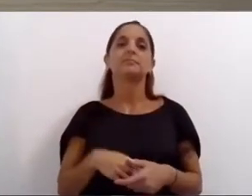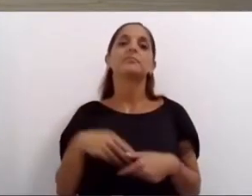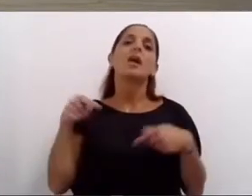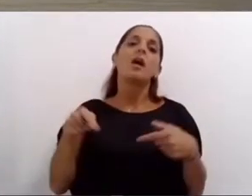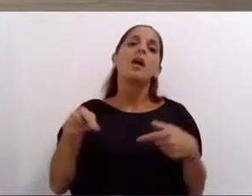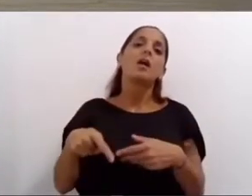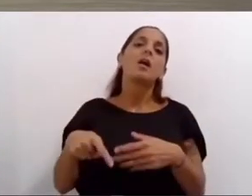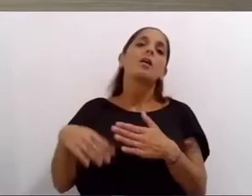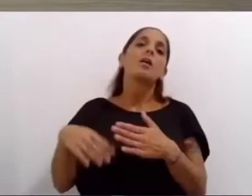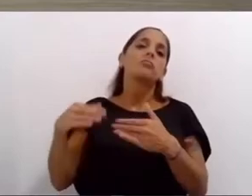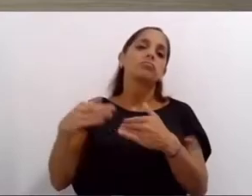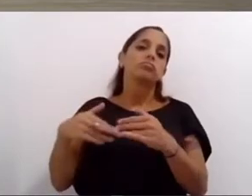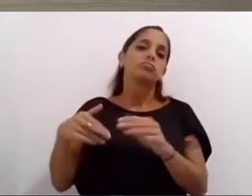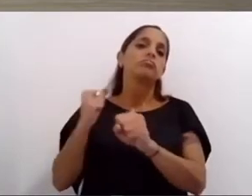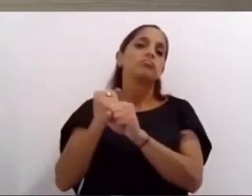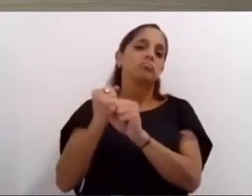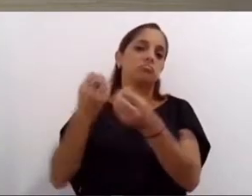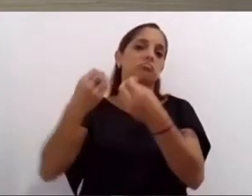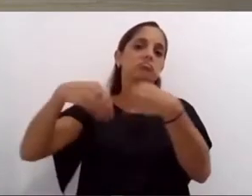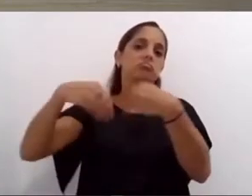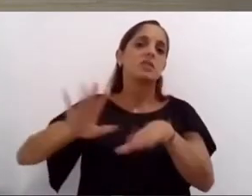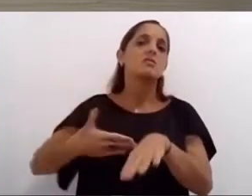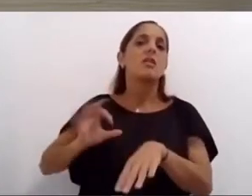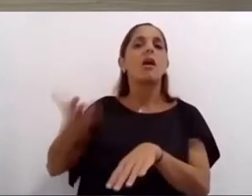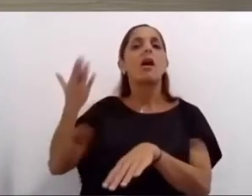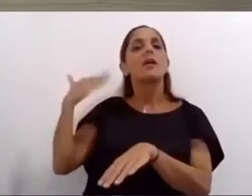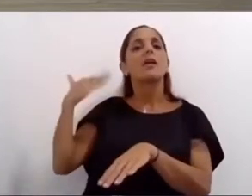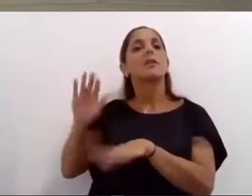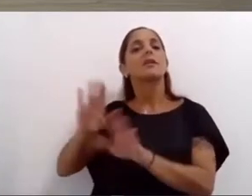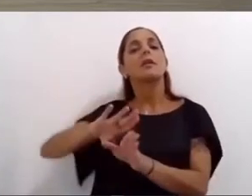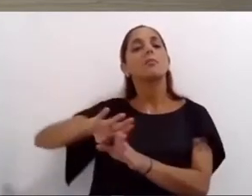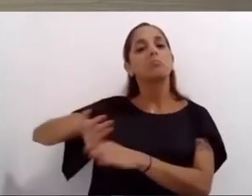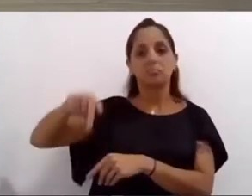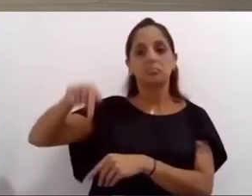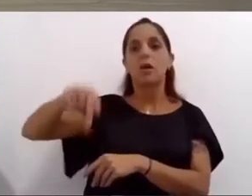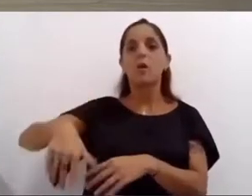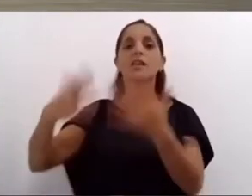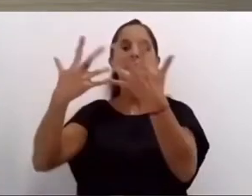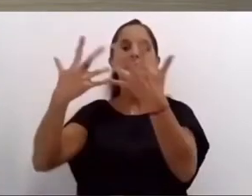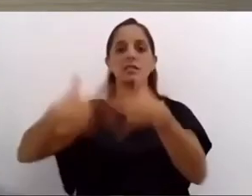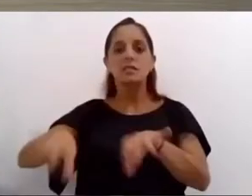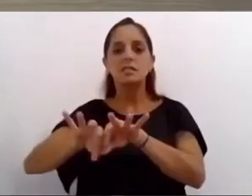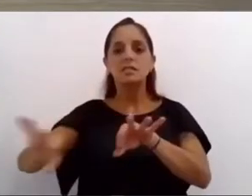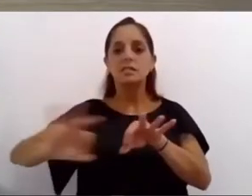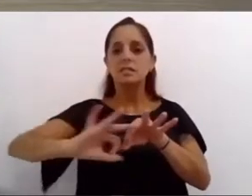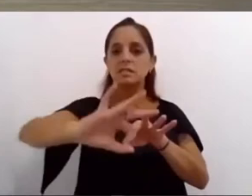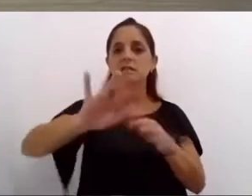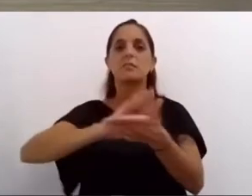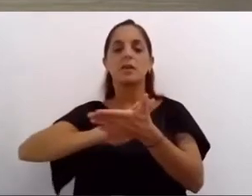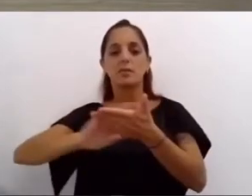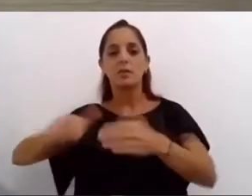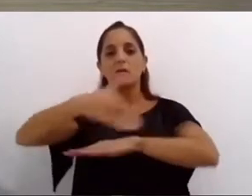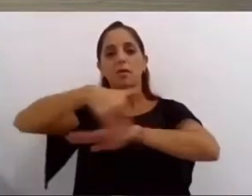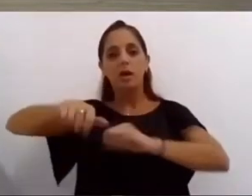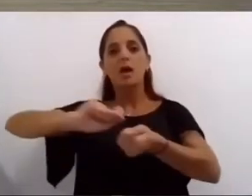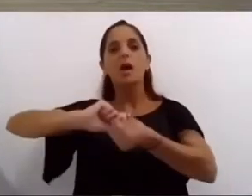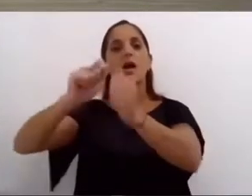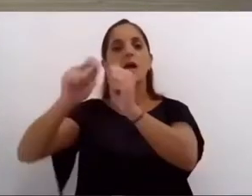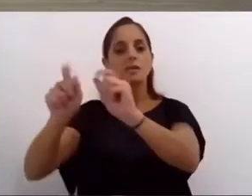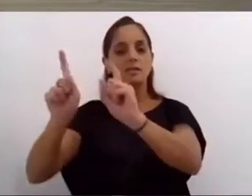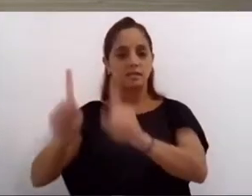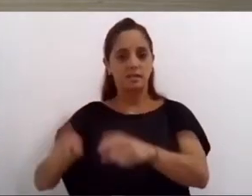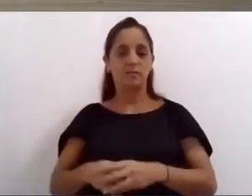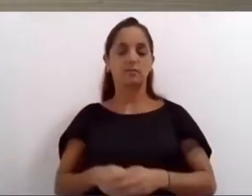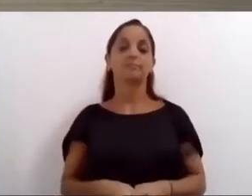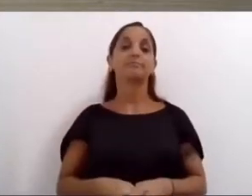postergada finalizar el nuevo sistema cloacal y remodelar sus calles también solicitamos fondos